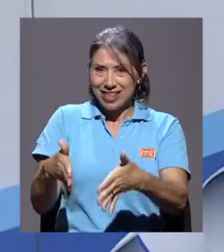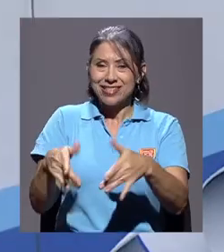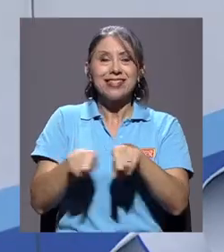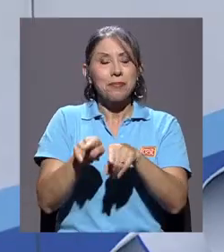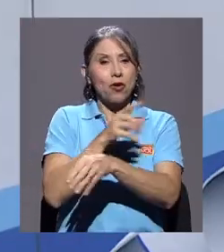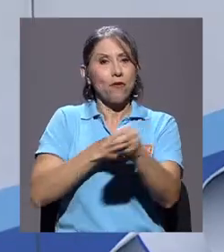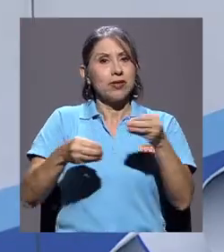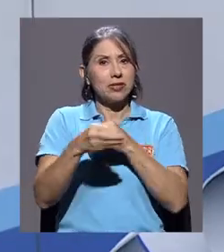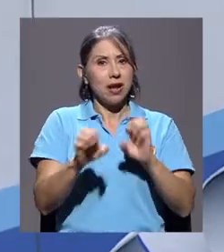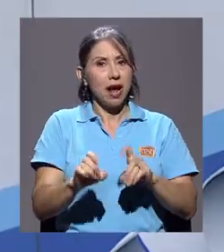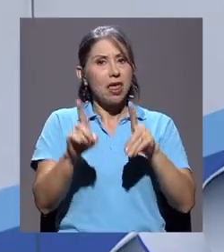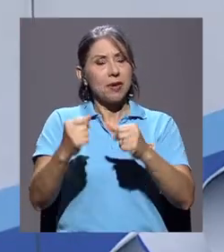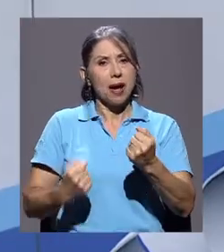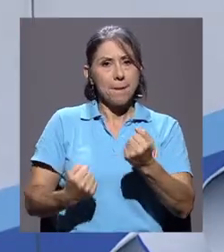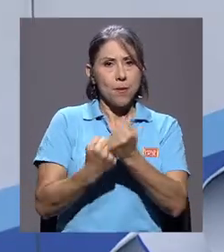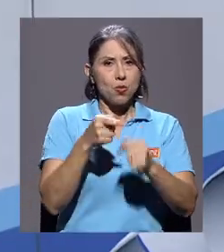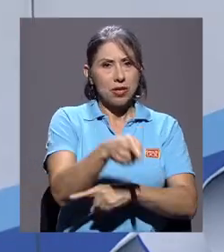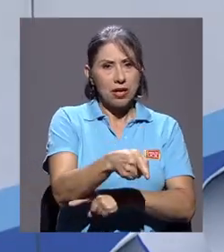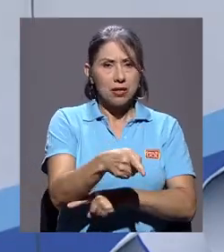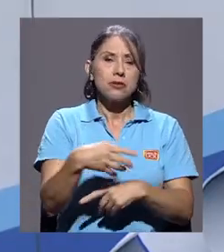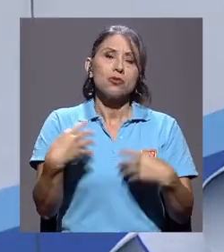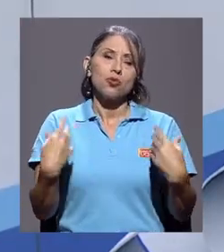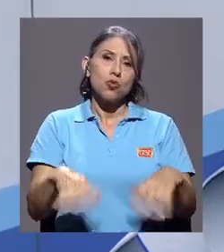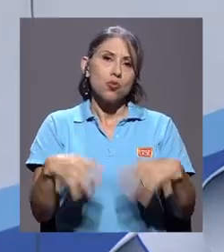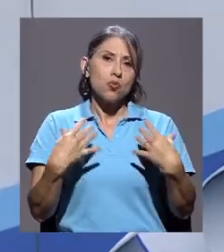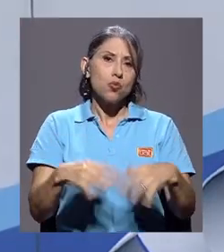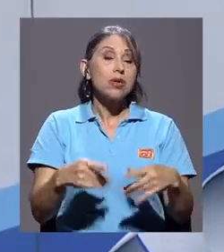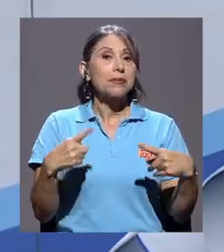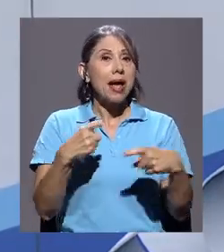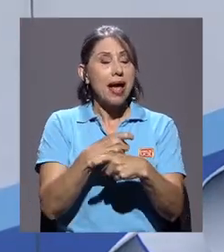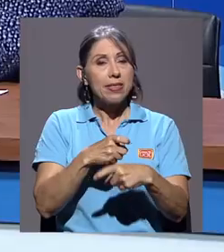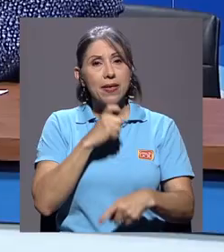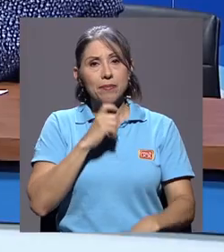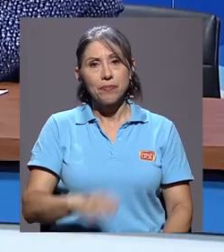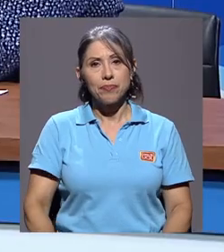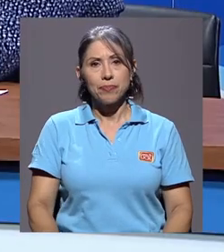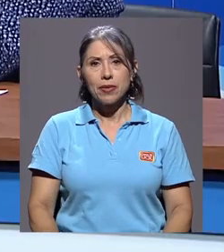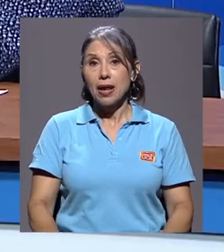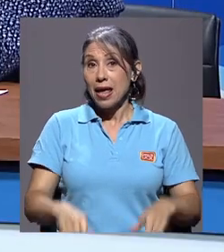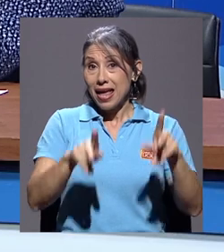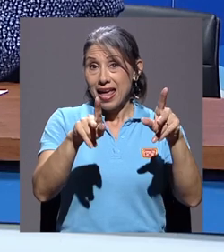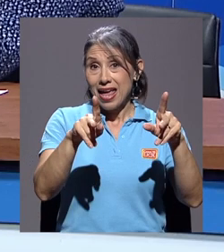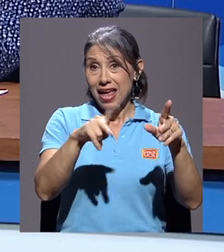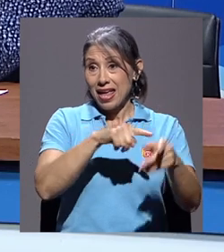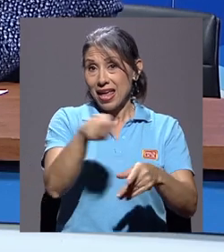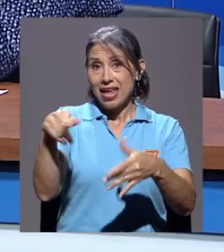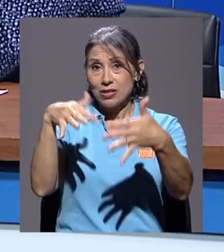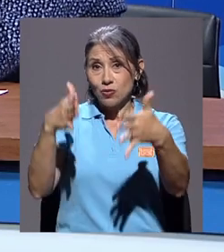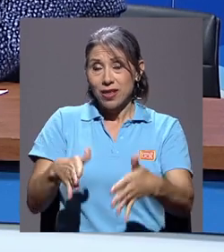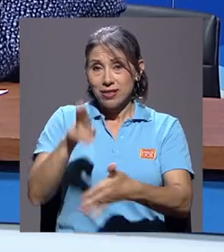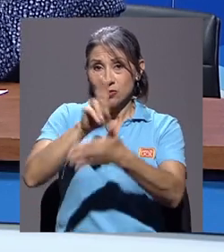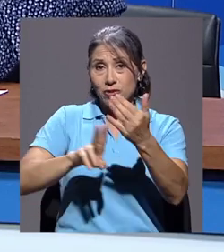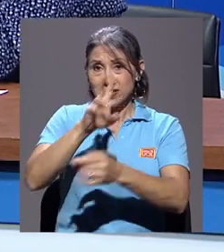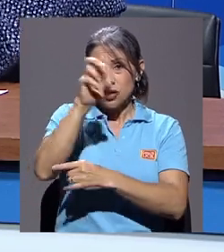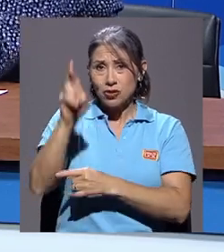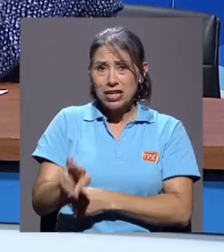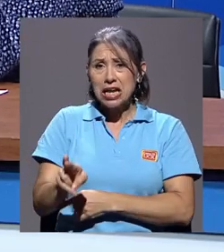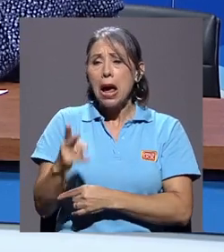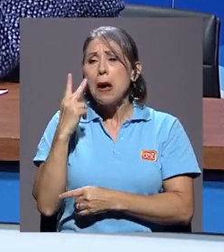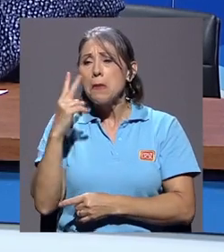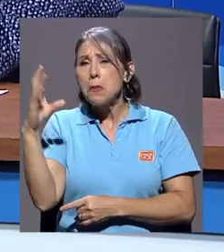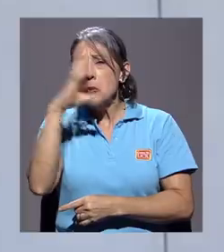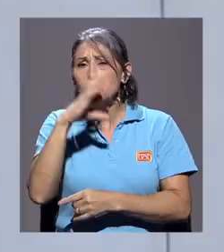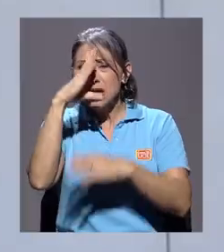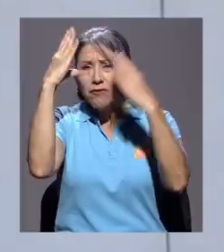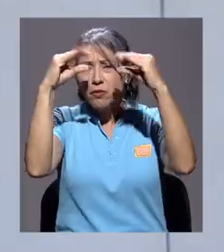académicas. Entonces, es bastante complejo. ¿Dónde pueden informarse los estudiantes de la Universidad de Costa Rica sobre todo